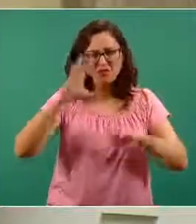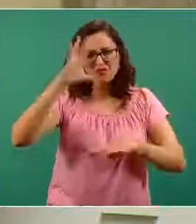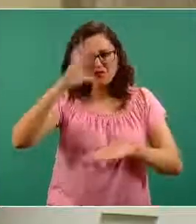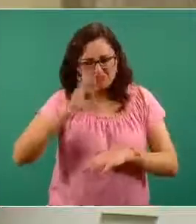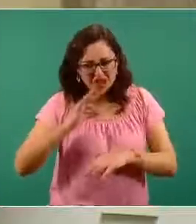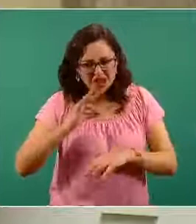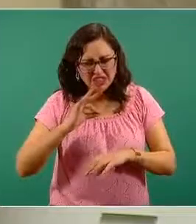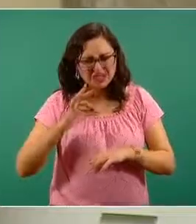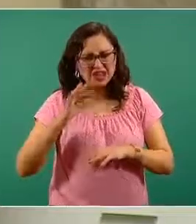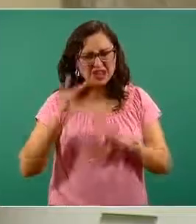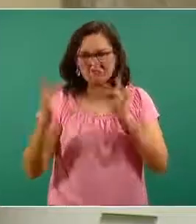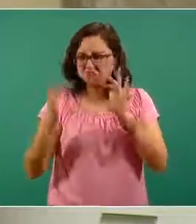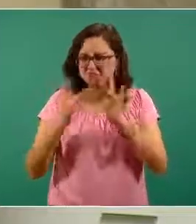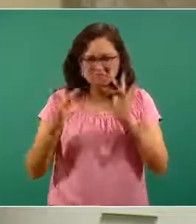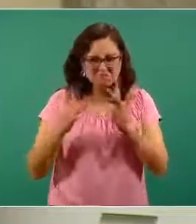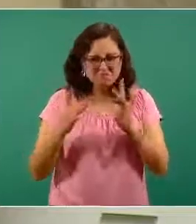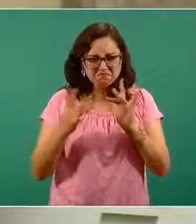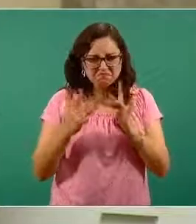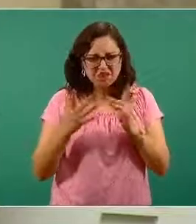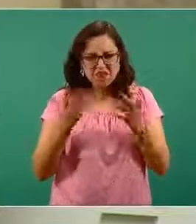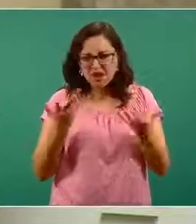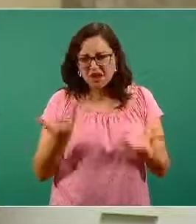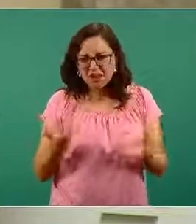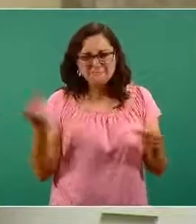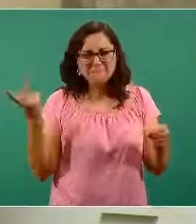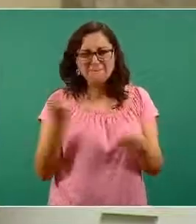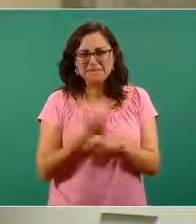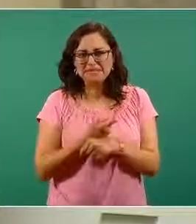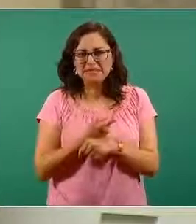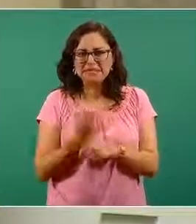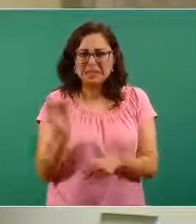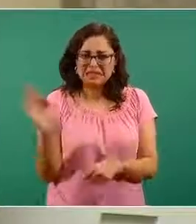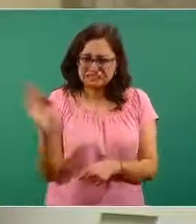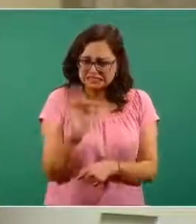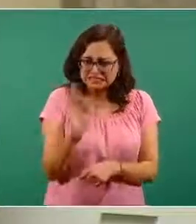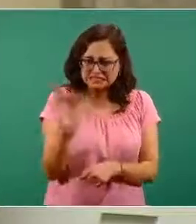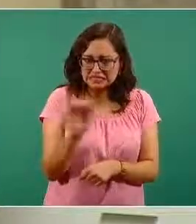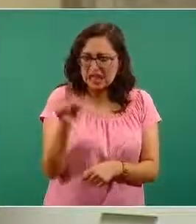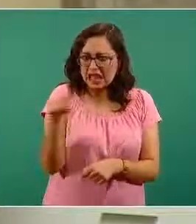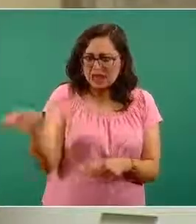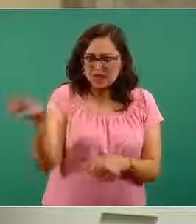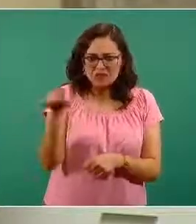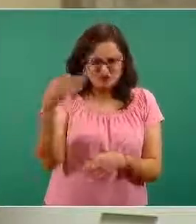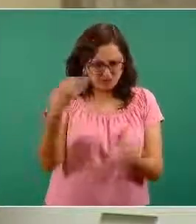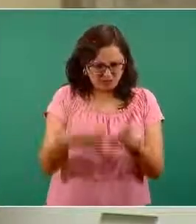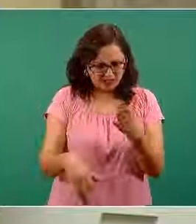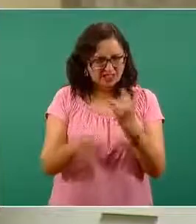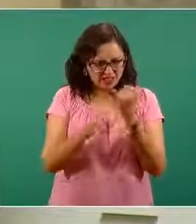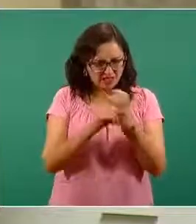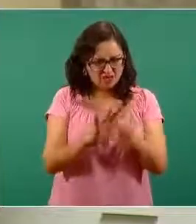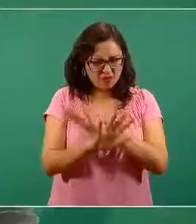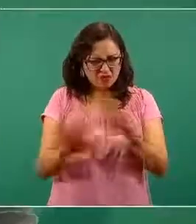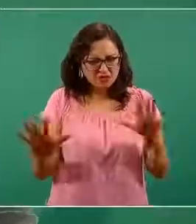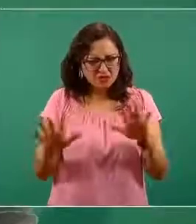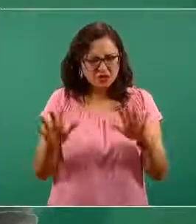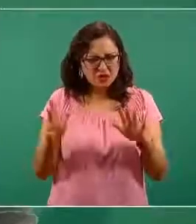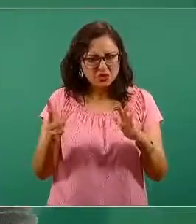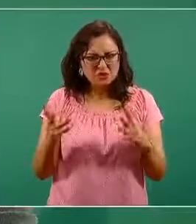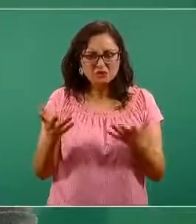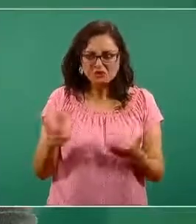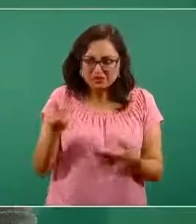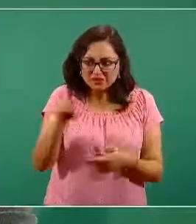cómo es, podría caber la posibilidad de que no estén enterados de estas circunstancias, de que todavía tienen que